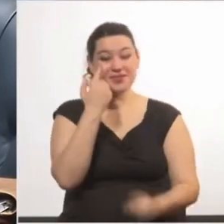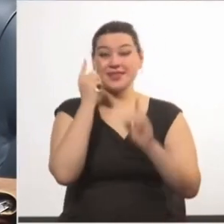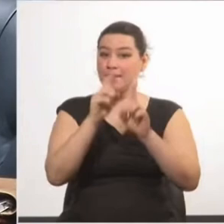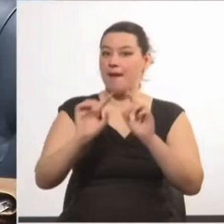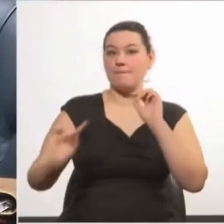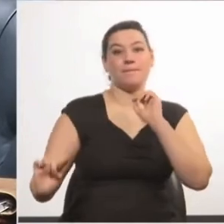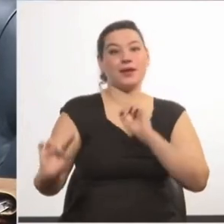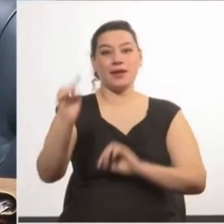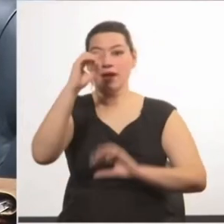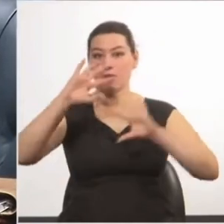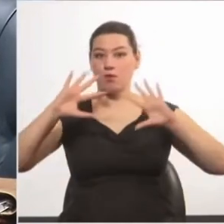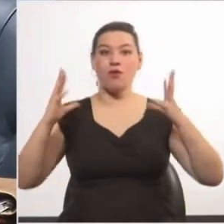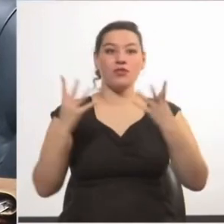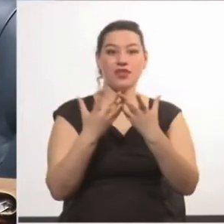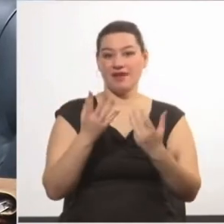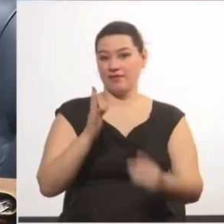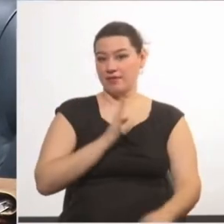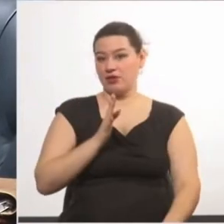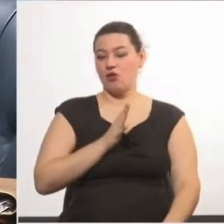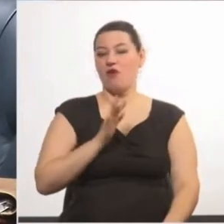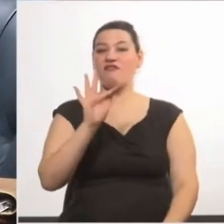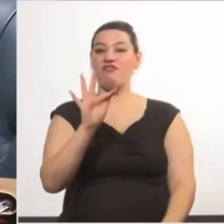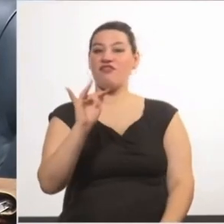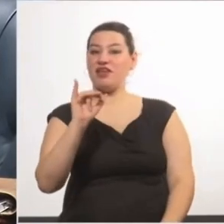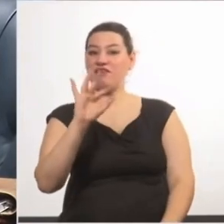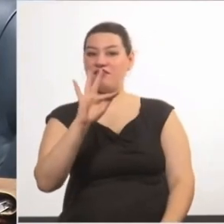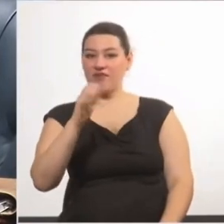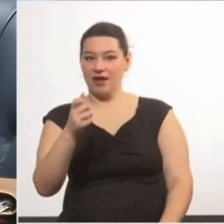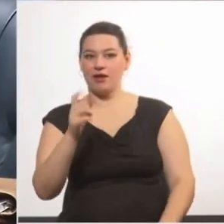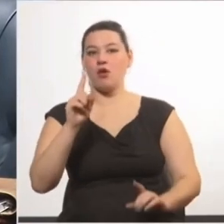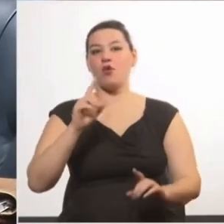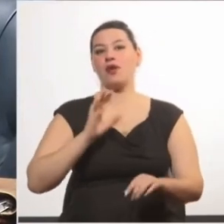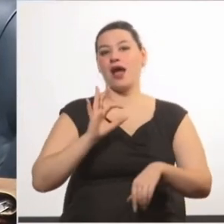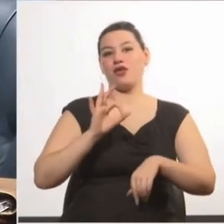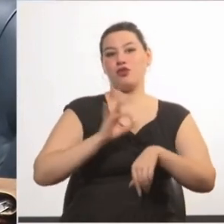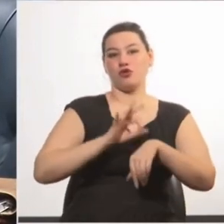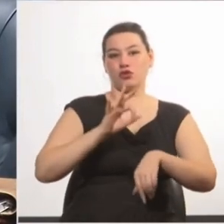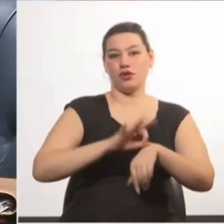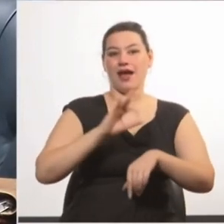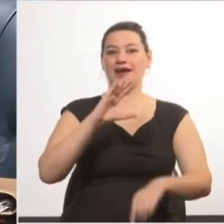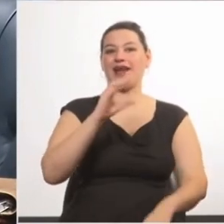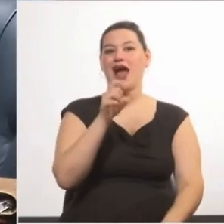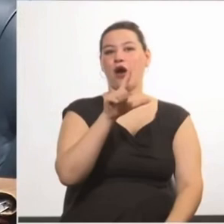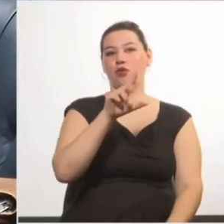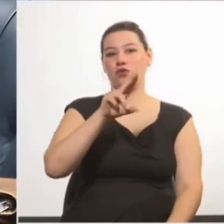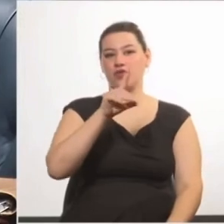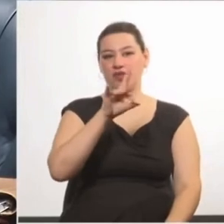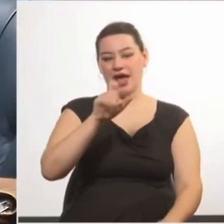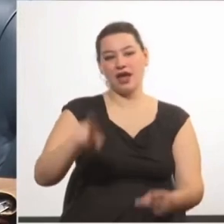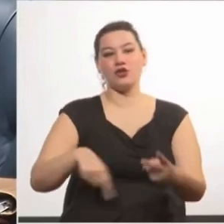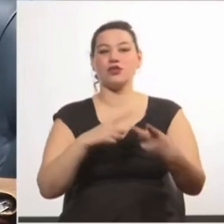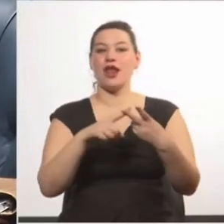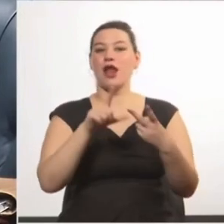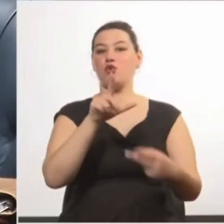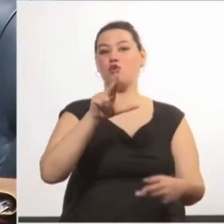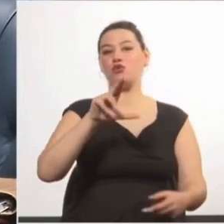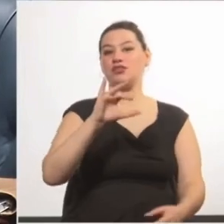primer mundial femenino FIFA para la doctora Claudia Ompierres y para Luciana Mascarañas.